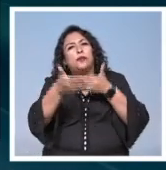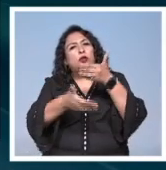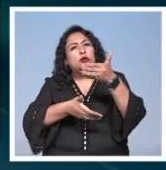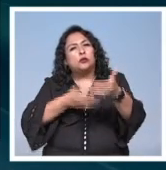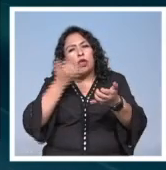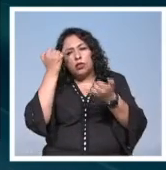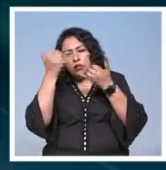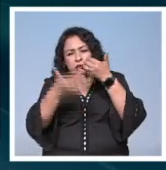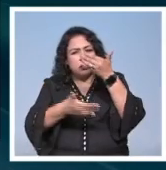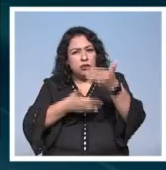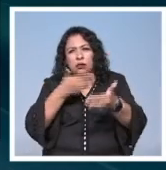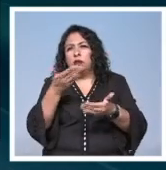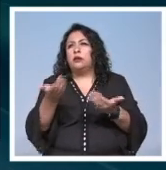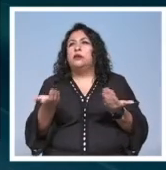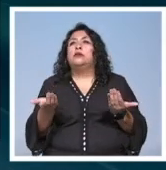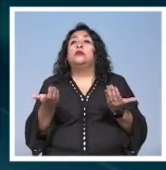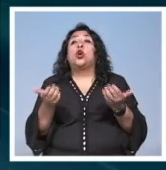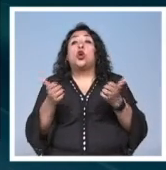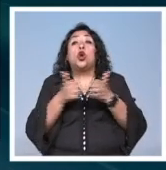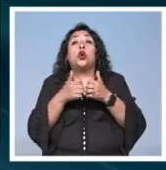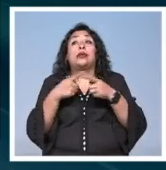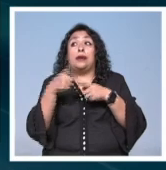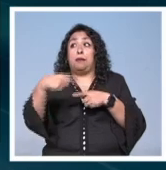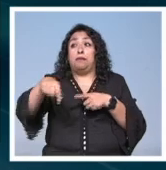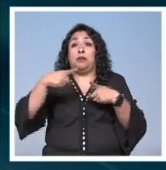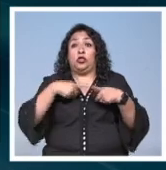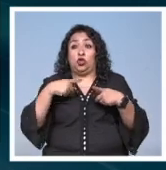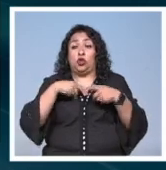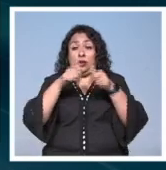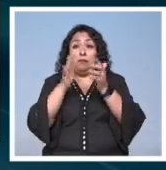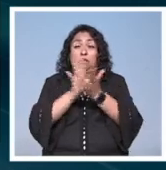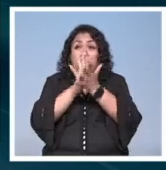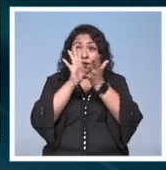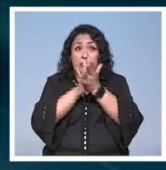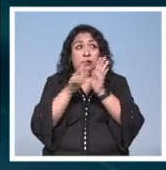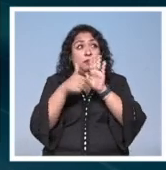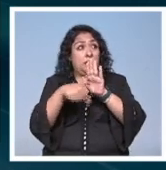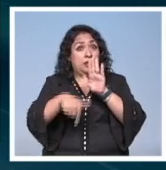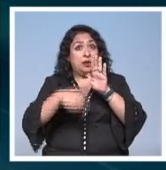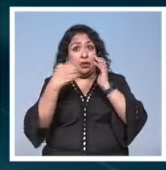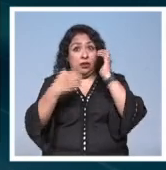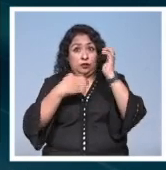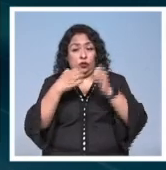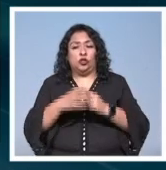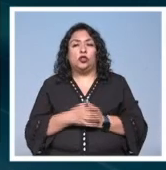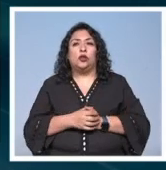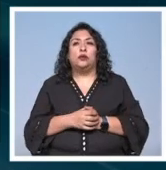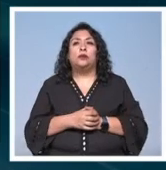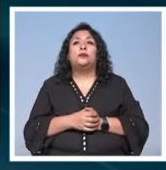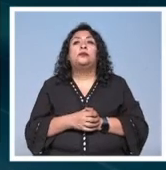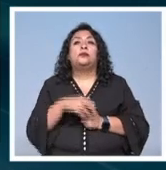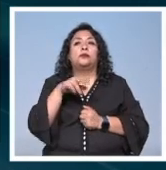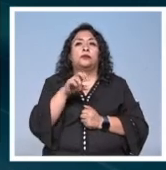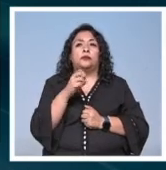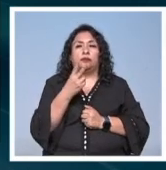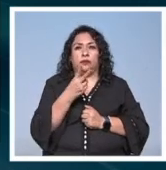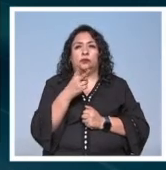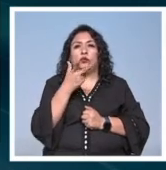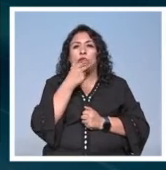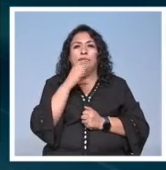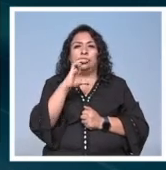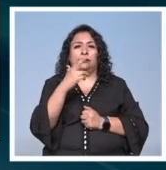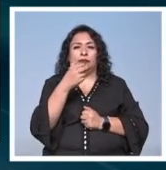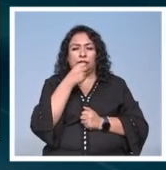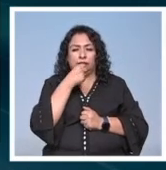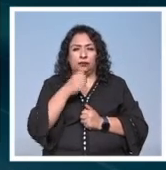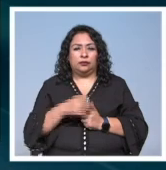creativos con los artistas participantes que están exponiendo Noticias 22 César